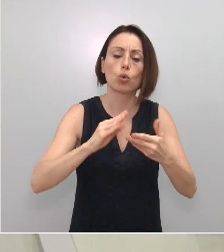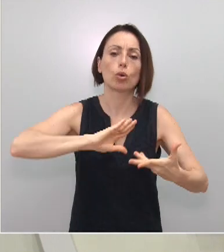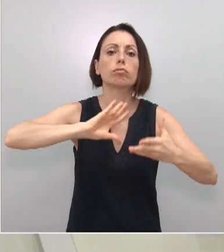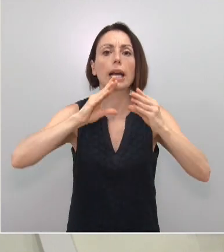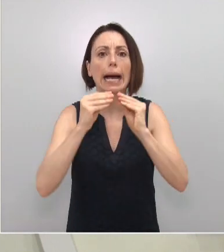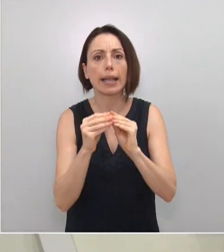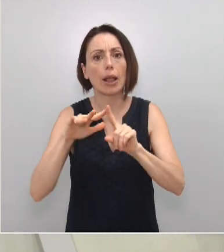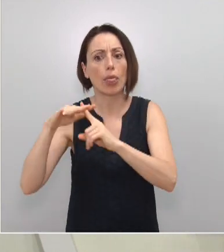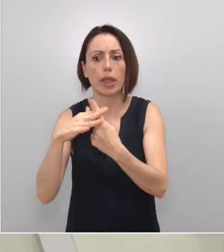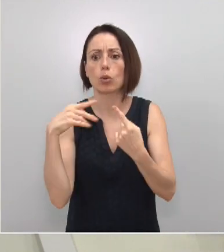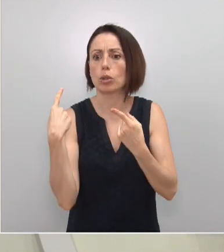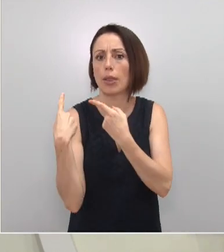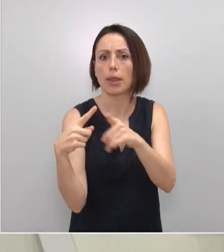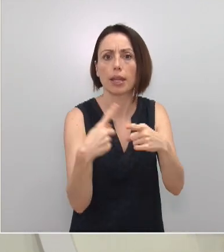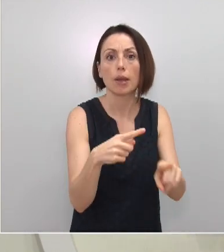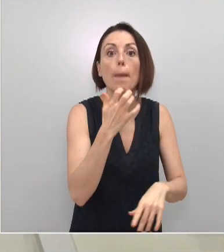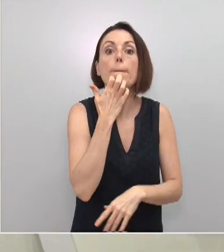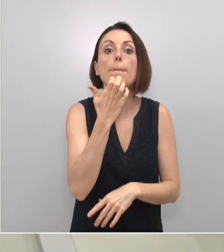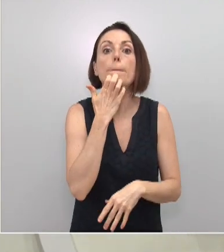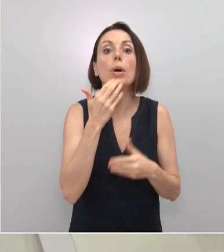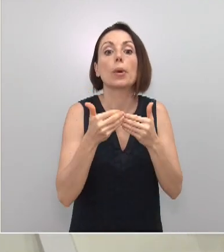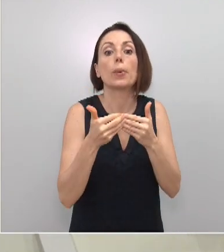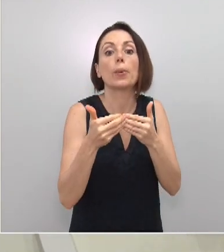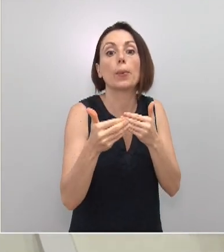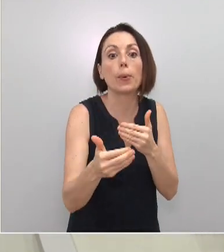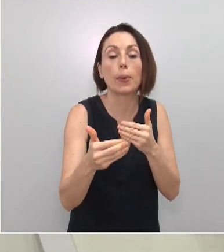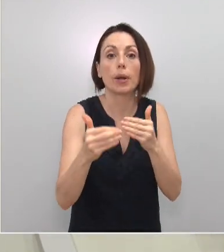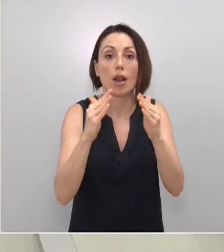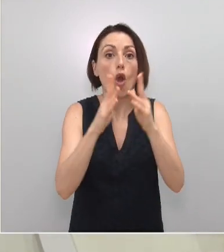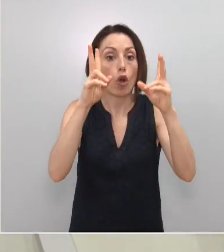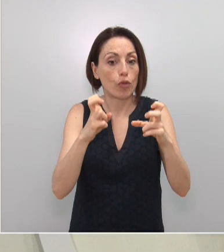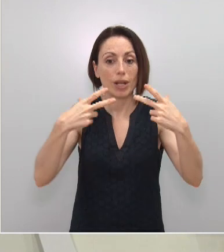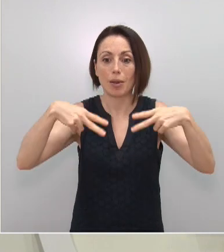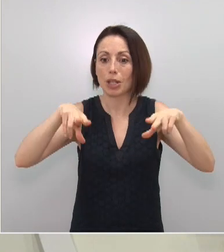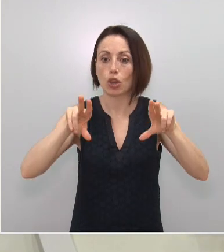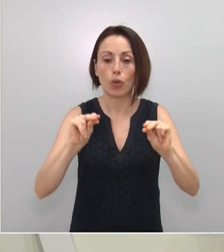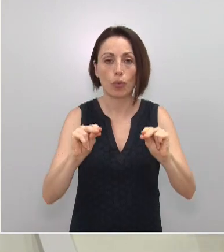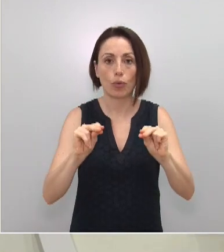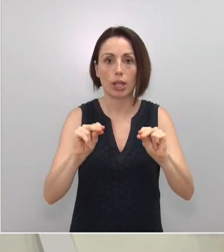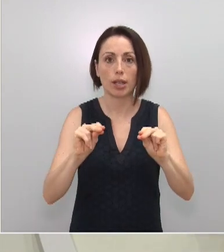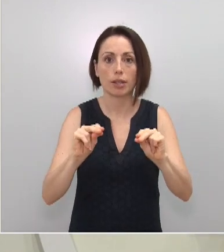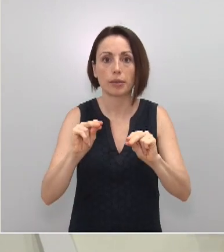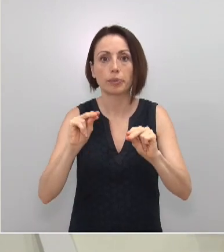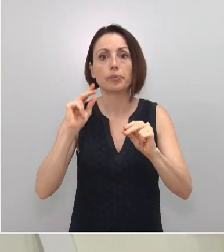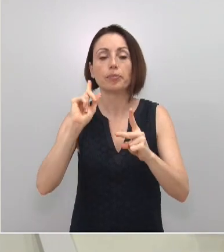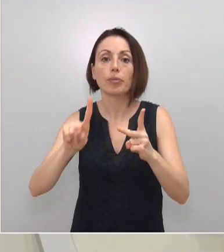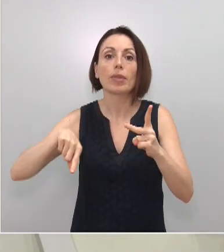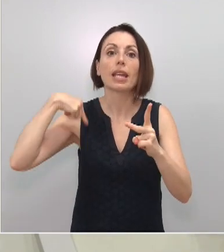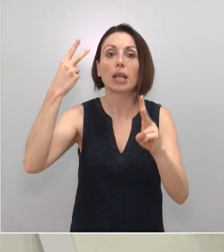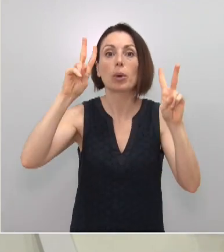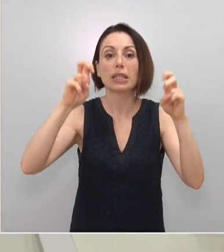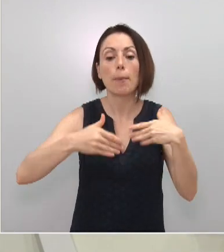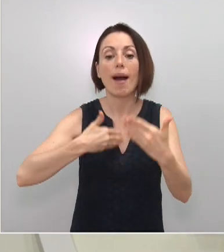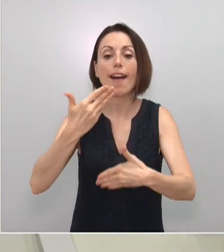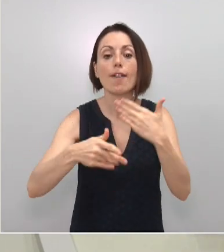a distintas circunstancias. Una de ellas era cuándo se terminaría el confinamiento. Y la otra era la evolución de la desescalada, la